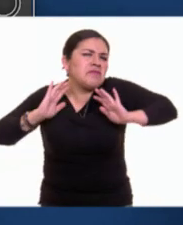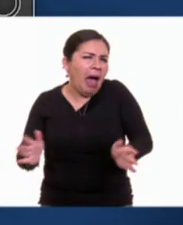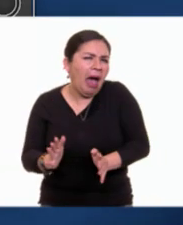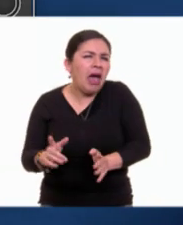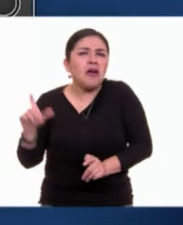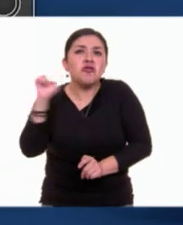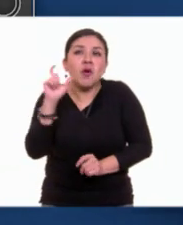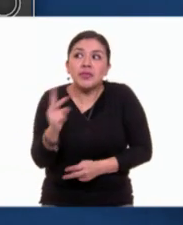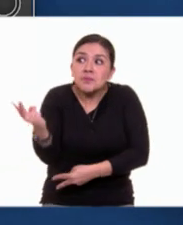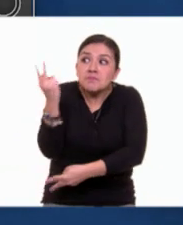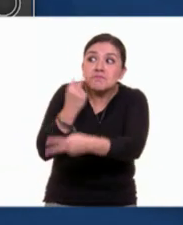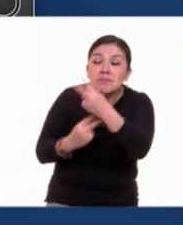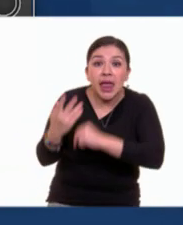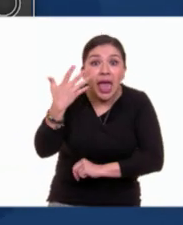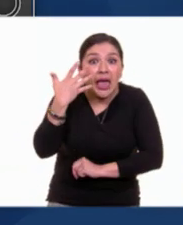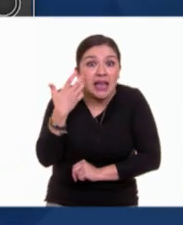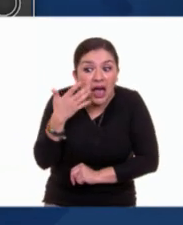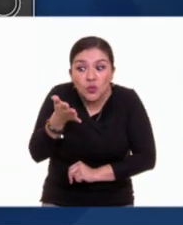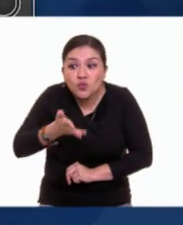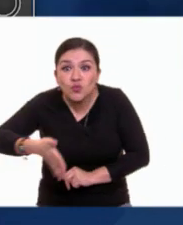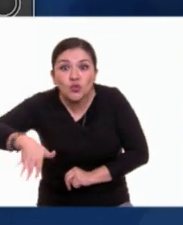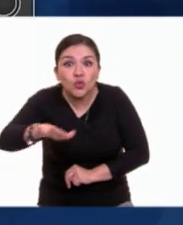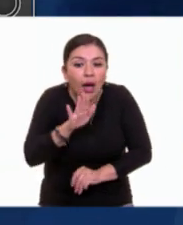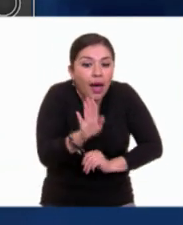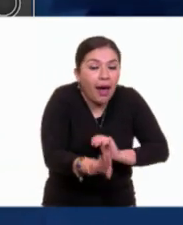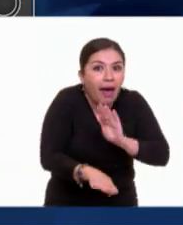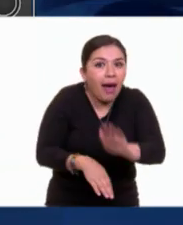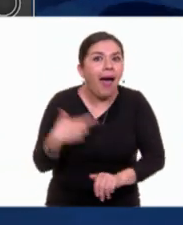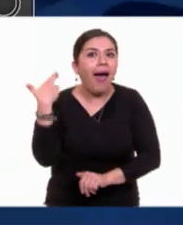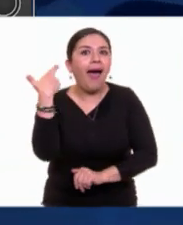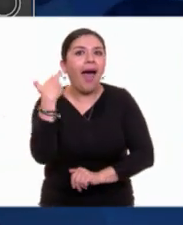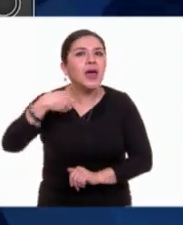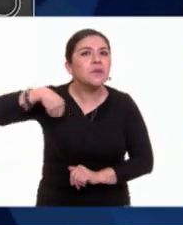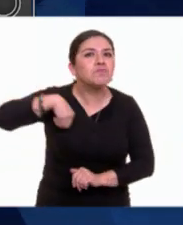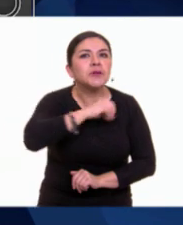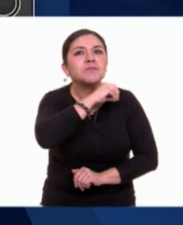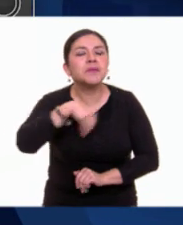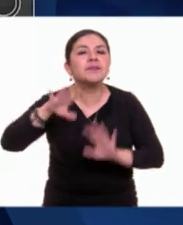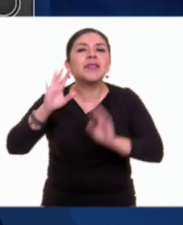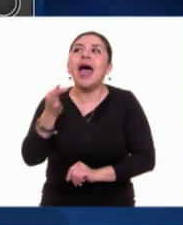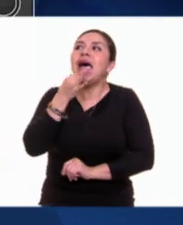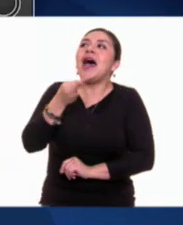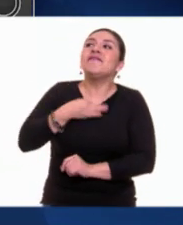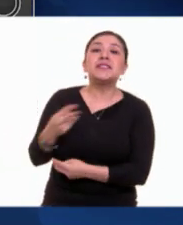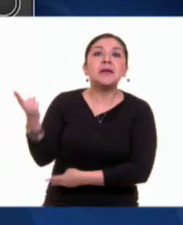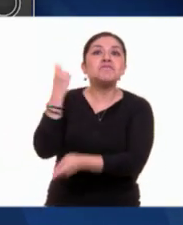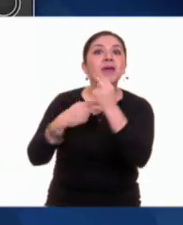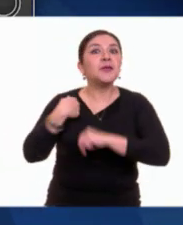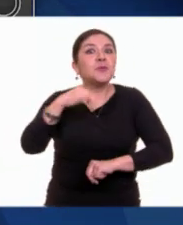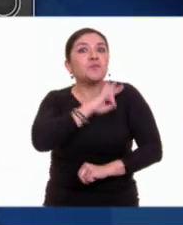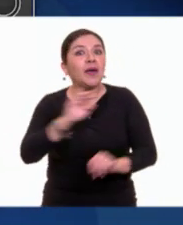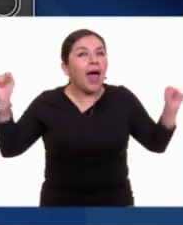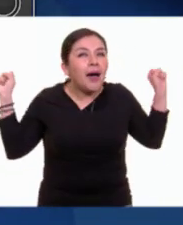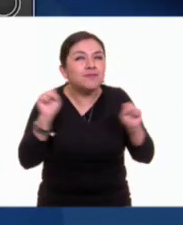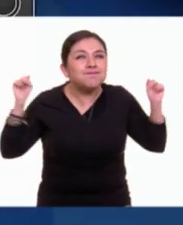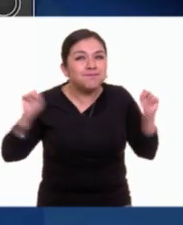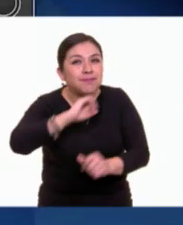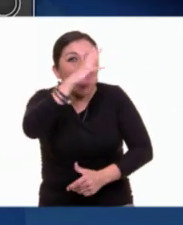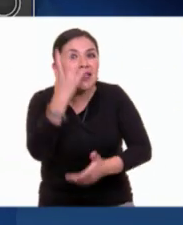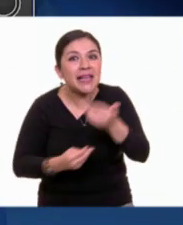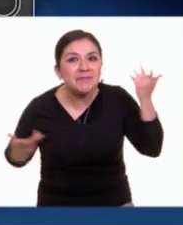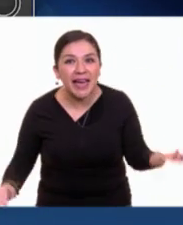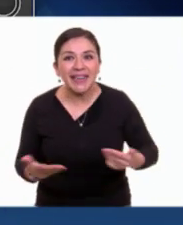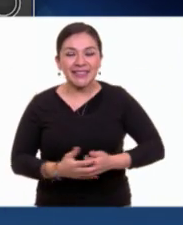cada vez que el gato nos ande buscando, él mismo nos avisará y podremos escapar a